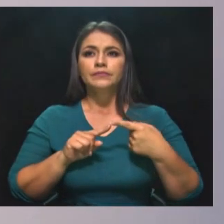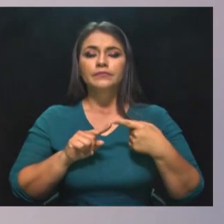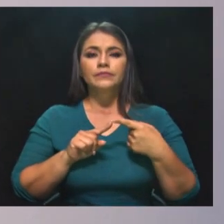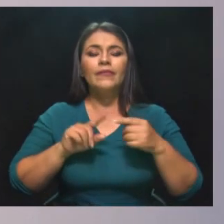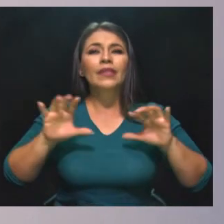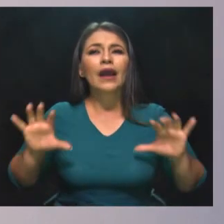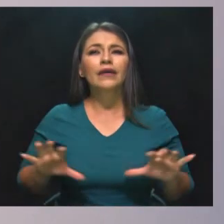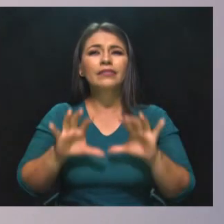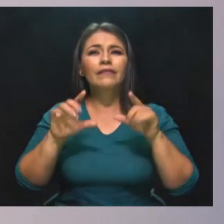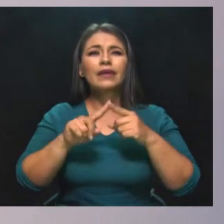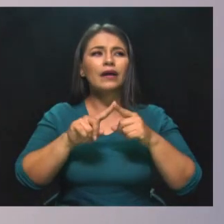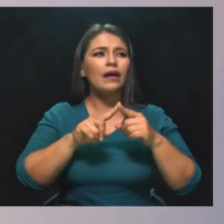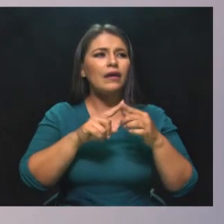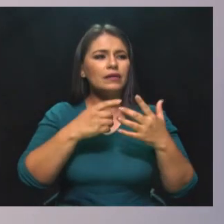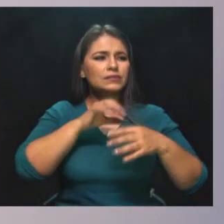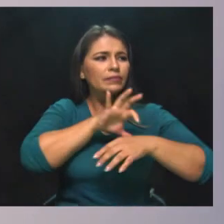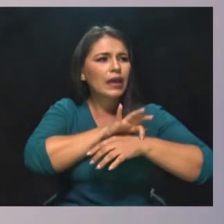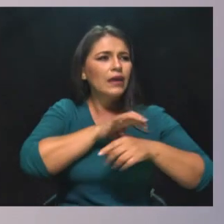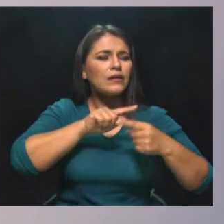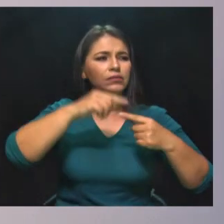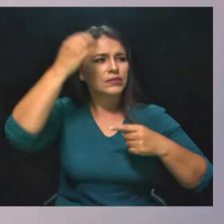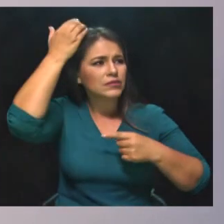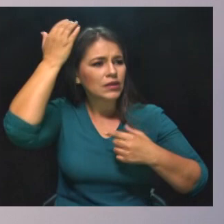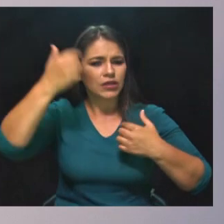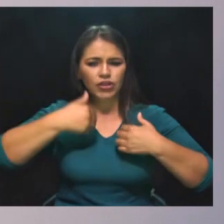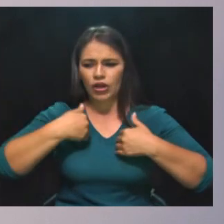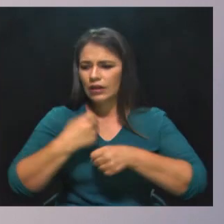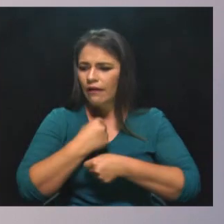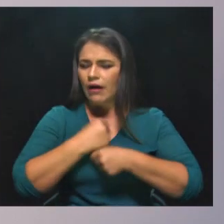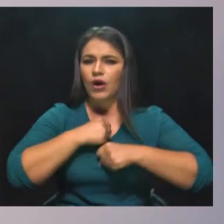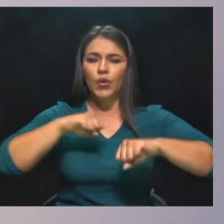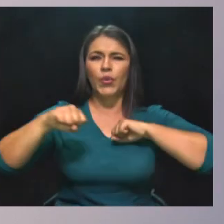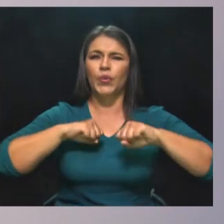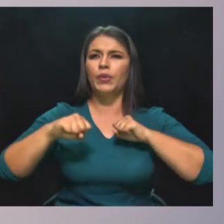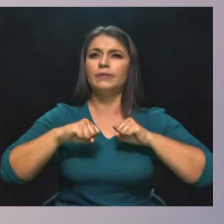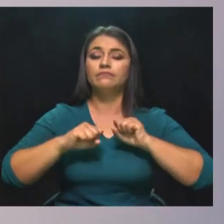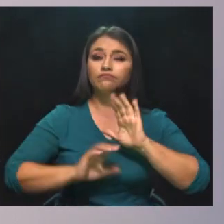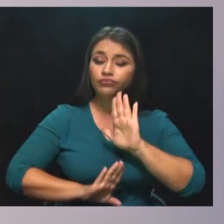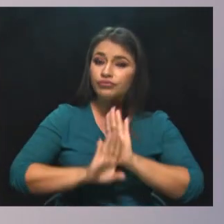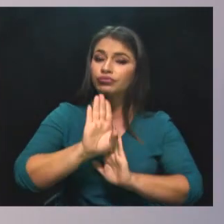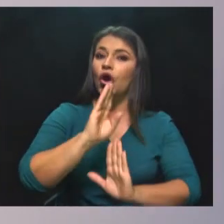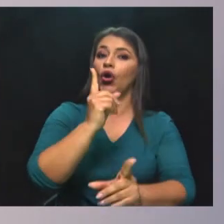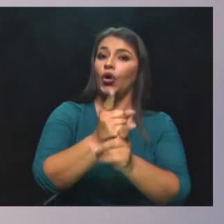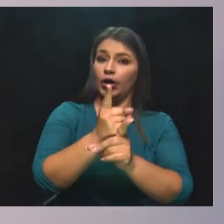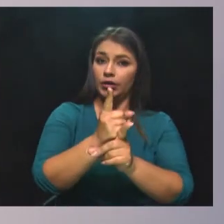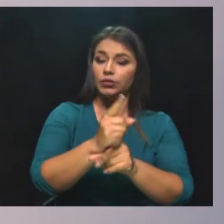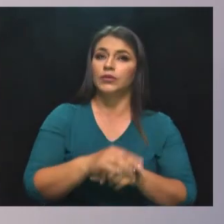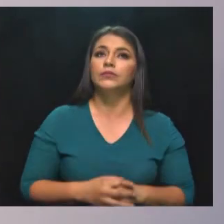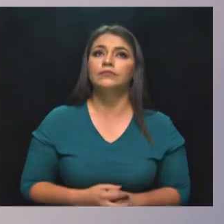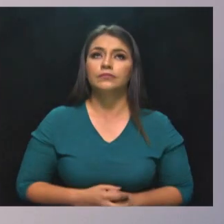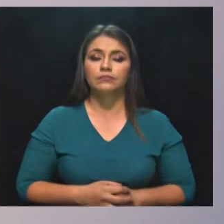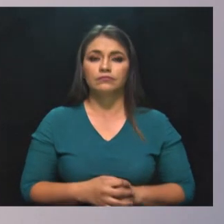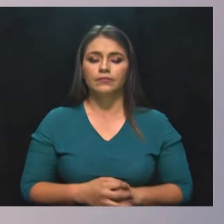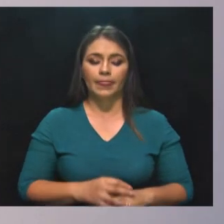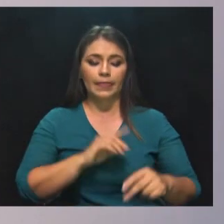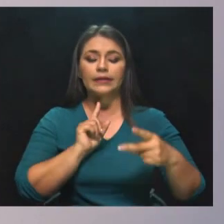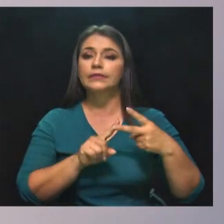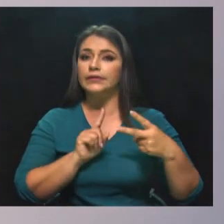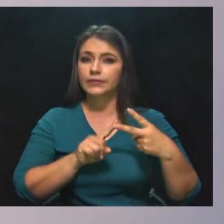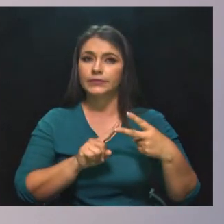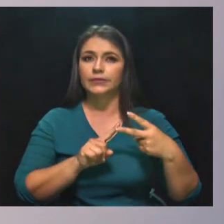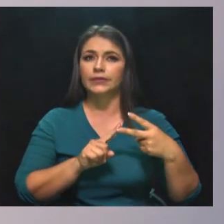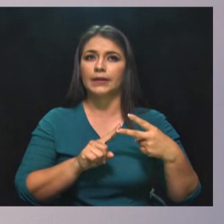las actividades vitales que ellos representan e impulsan se desarrollen adecuadamente. Y segundo,